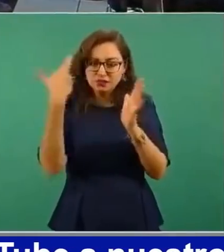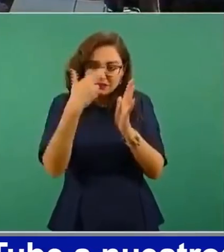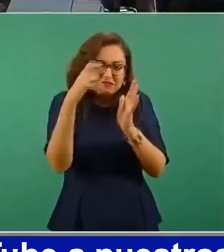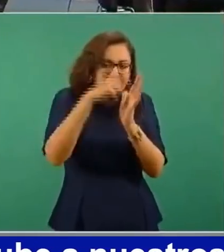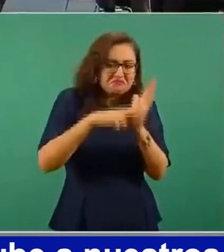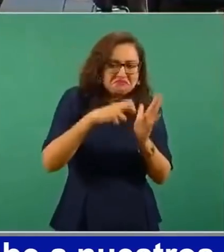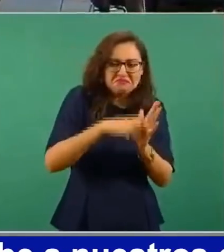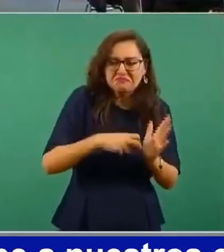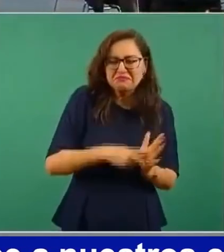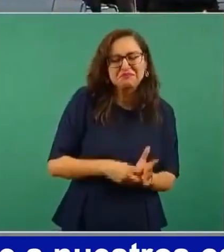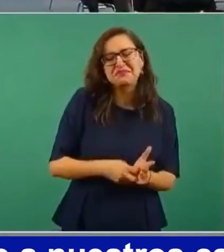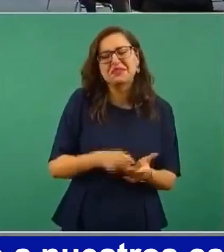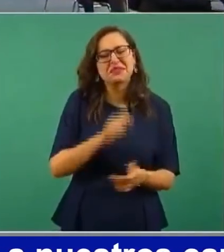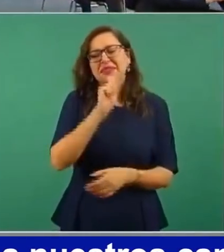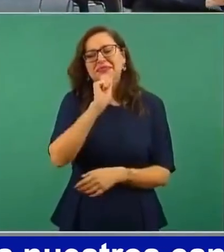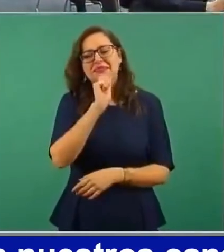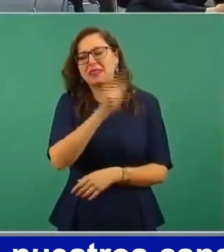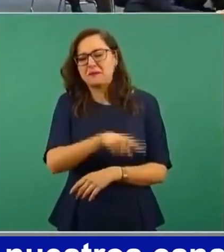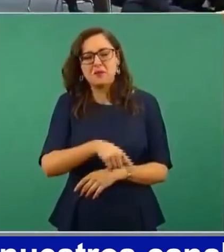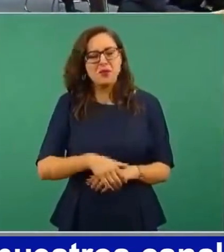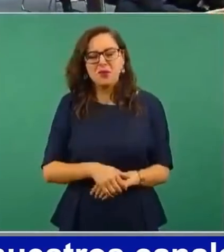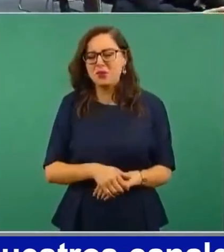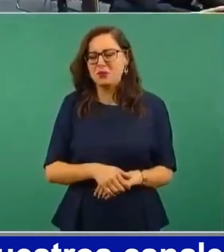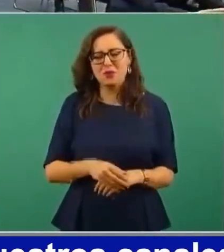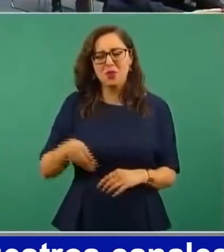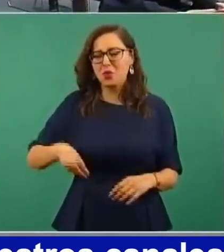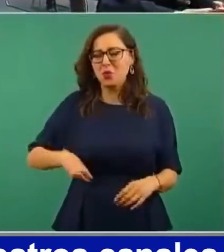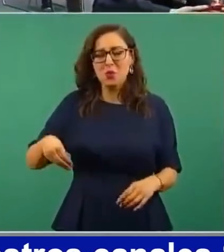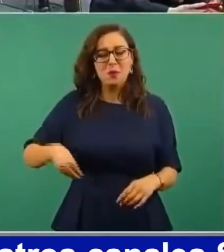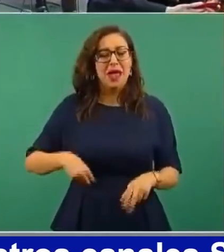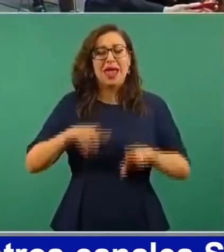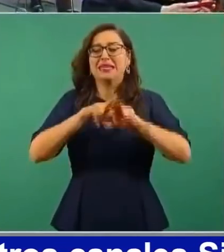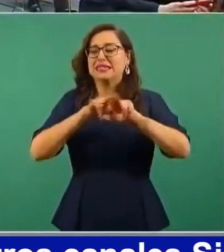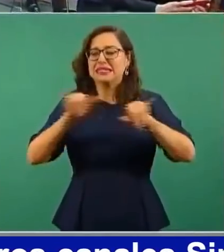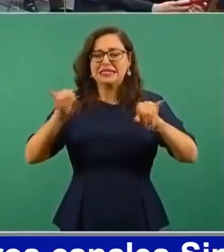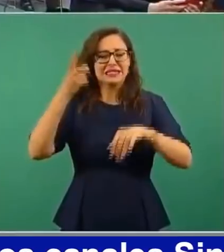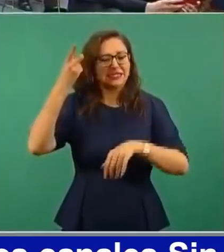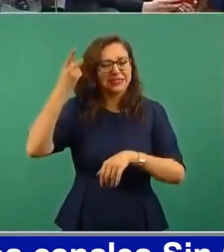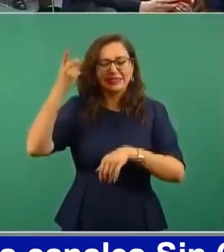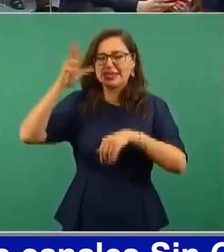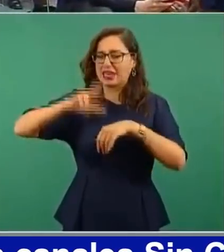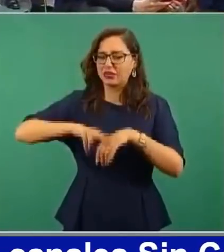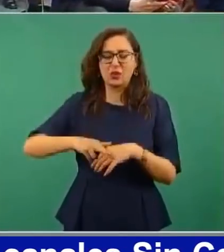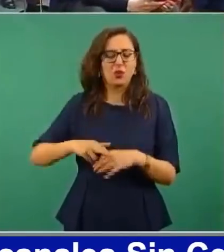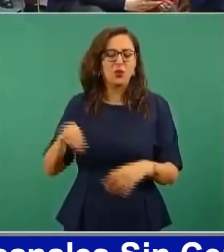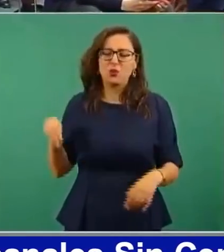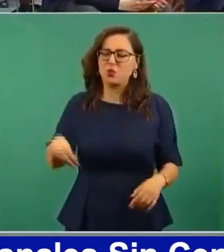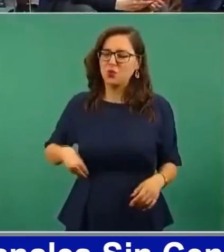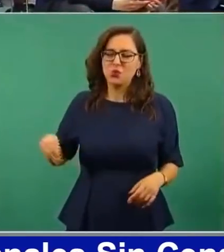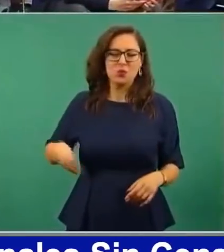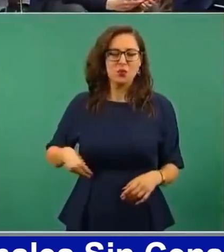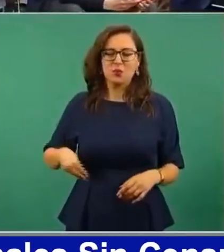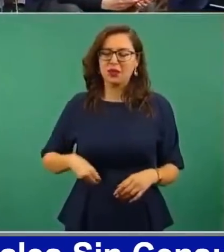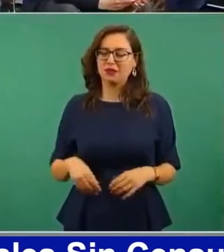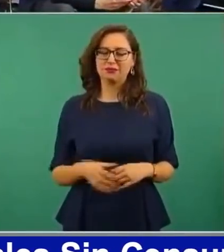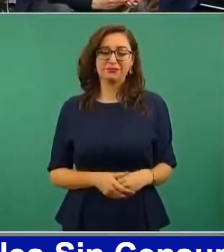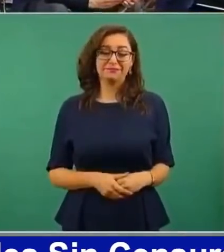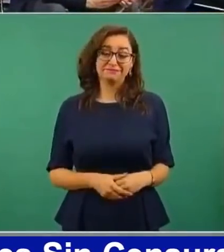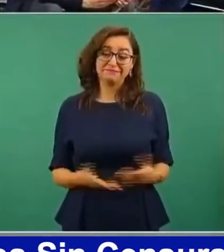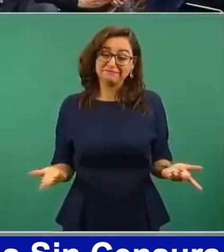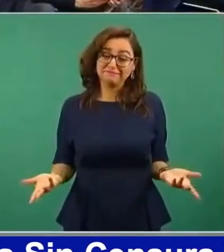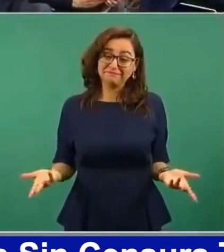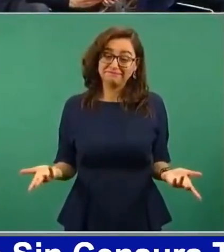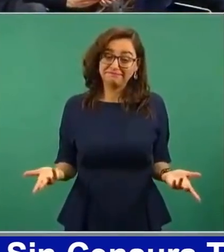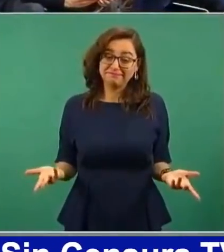A veces ni siquiera a los directores, porque arriba están